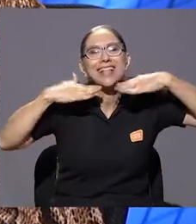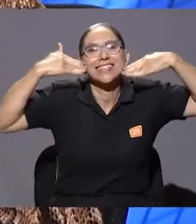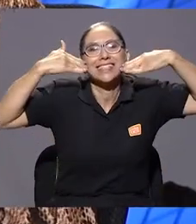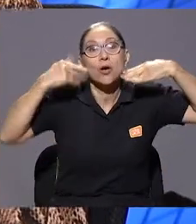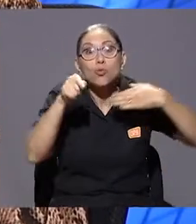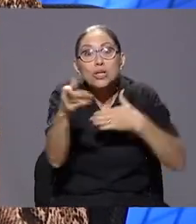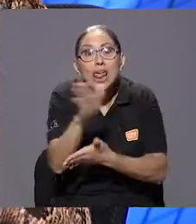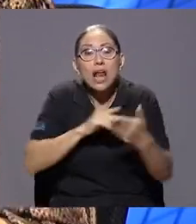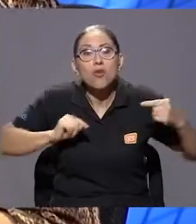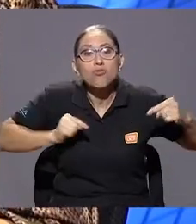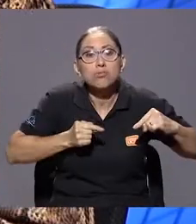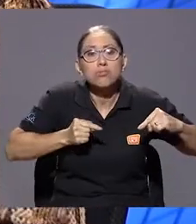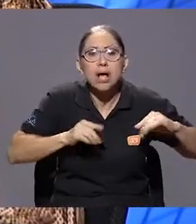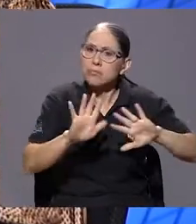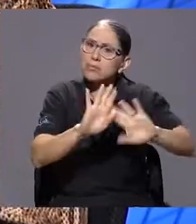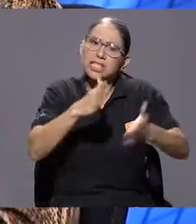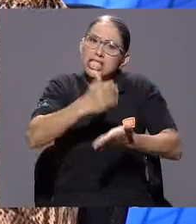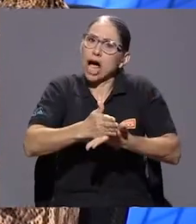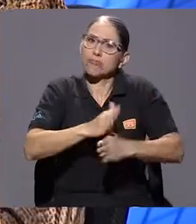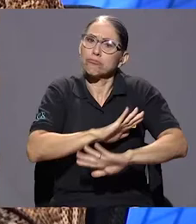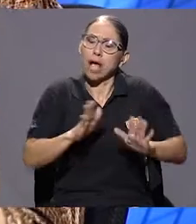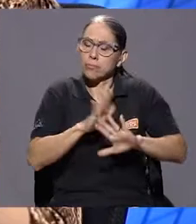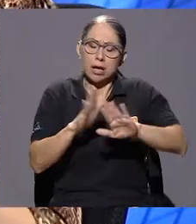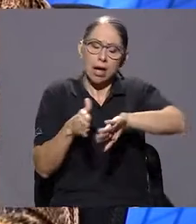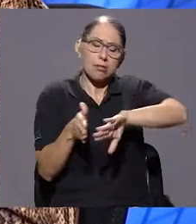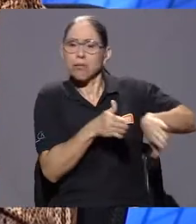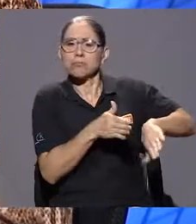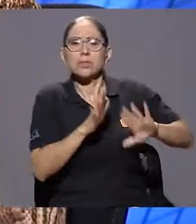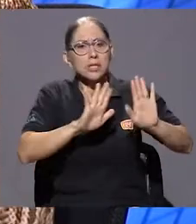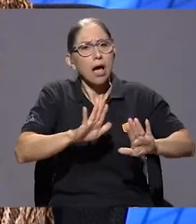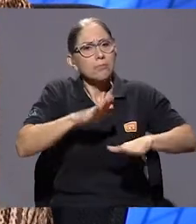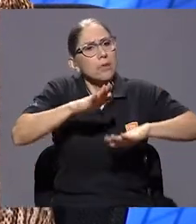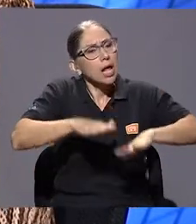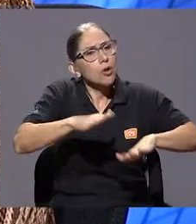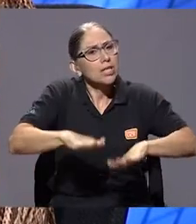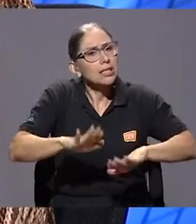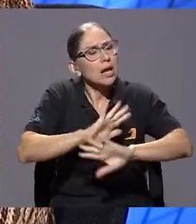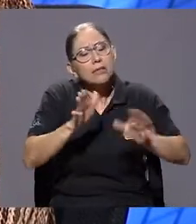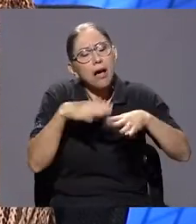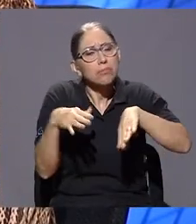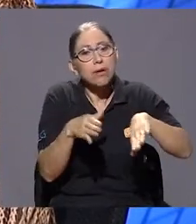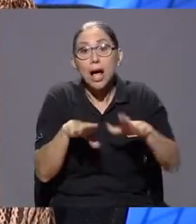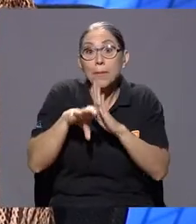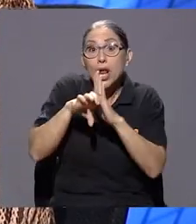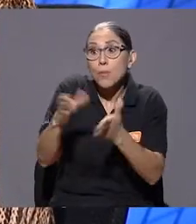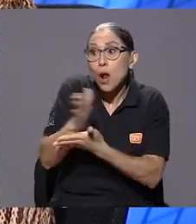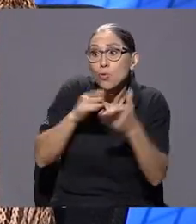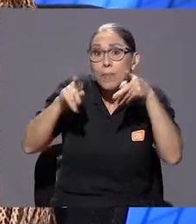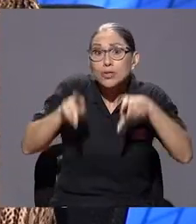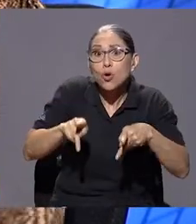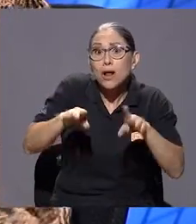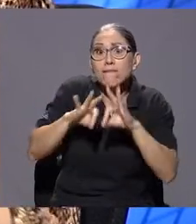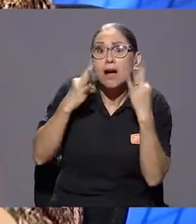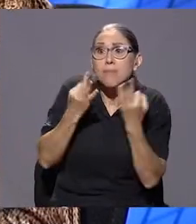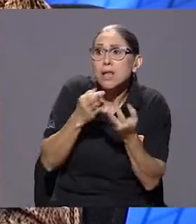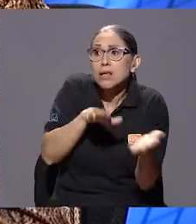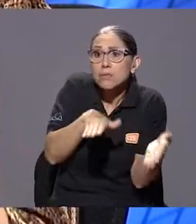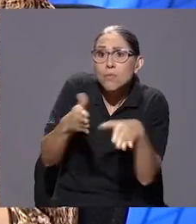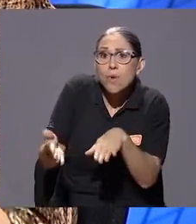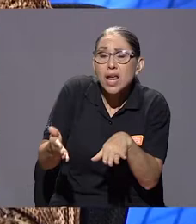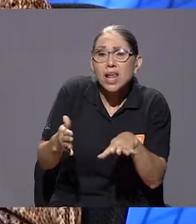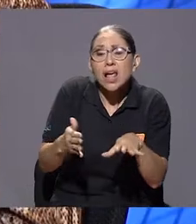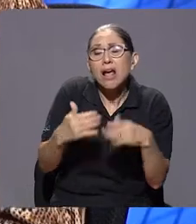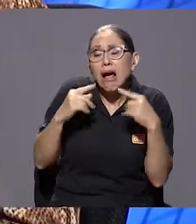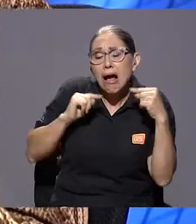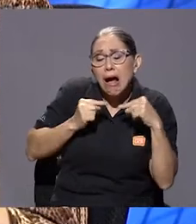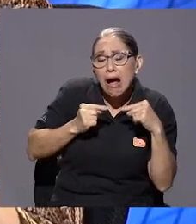pérdida, pero inmediatamente le dicen ya, ya, ya, déjelo descansar, déjelo que pase, ¿verdad? Eso es lo que nos dicen cuando perdemos un familiar cercano. No, déjela que descanse,